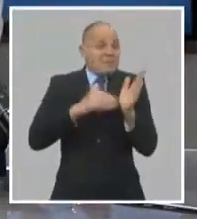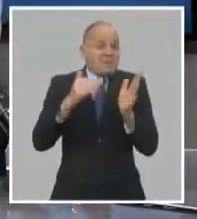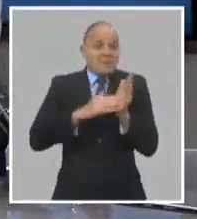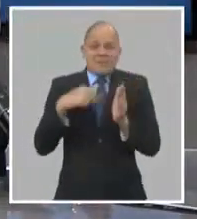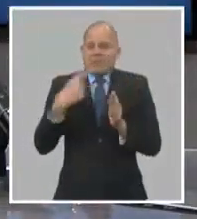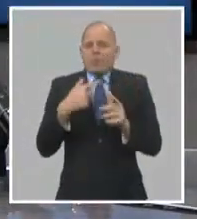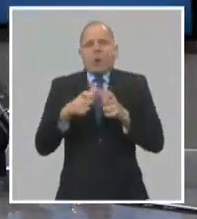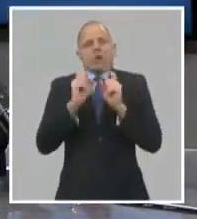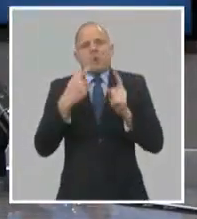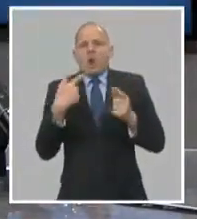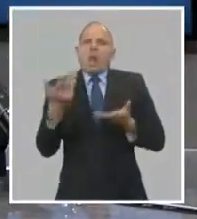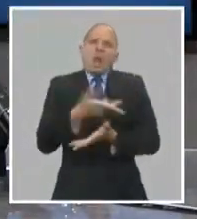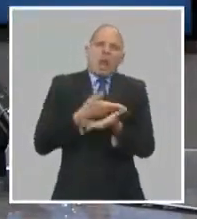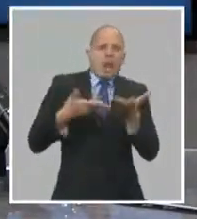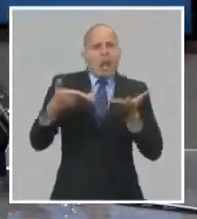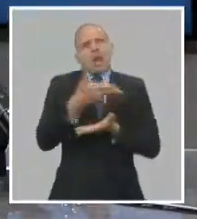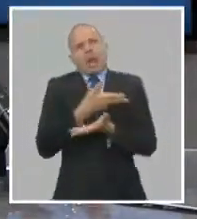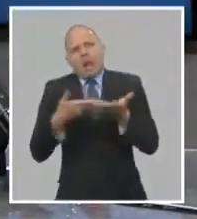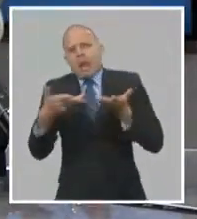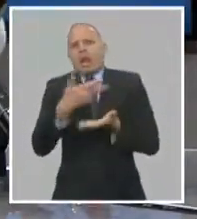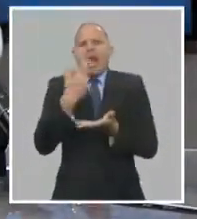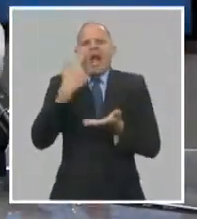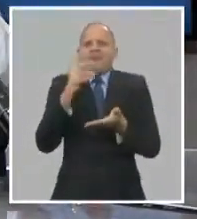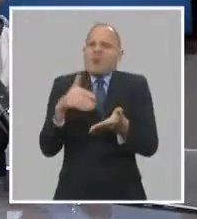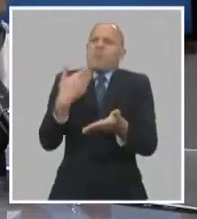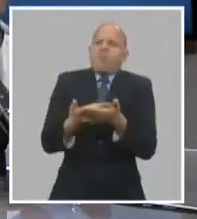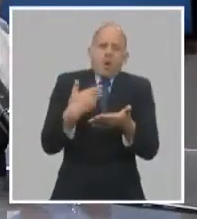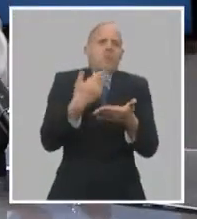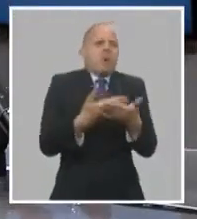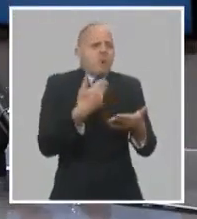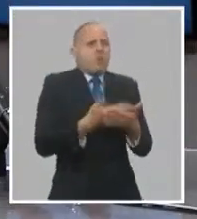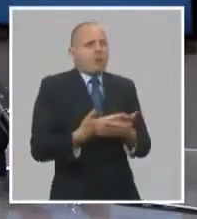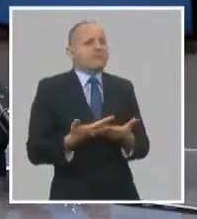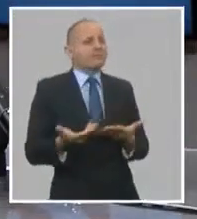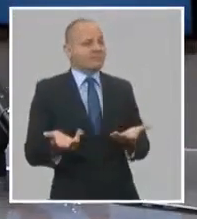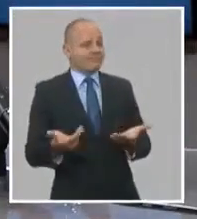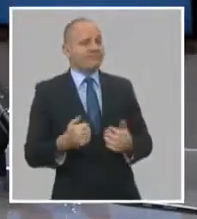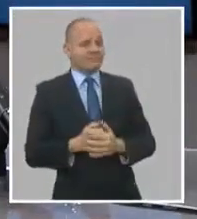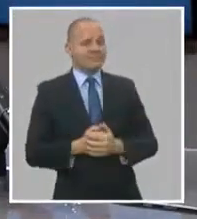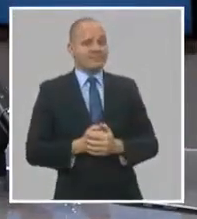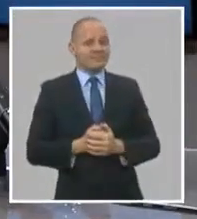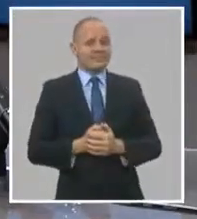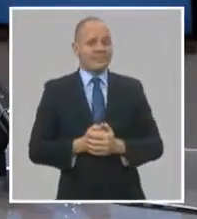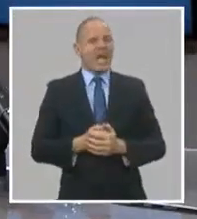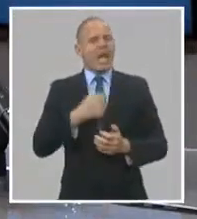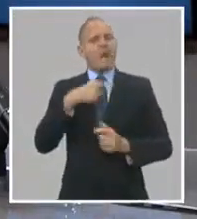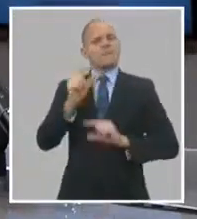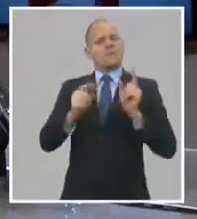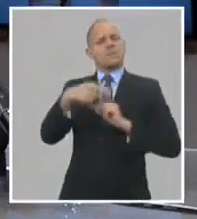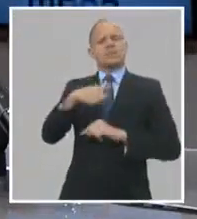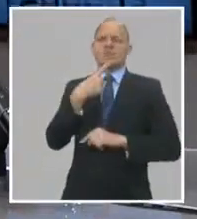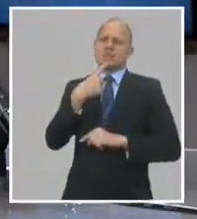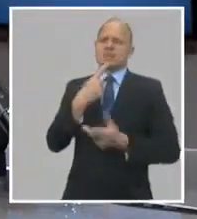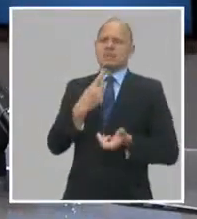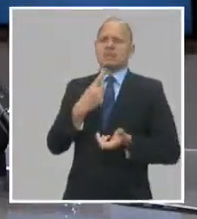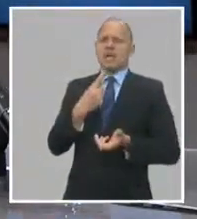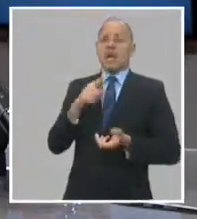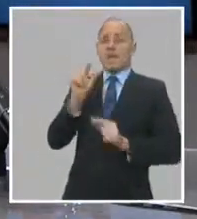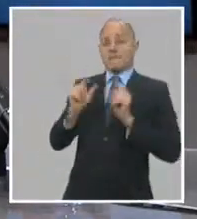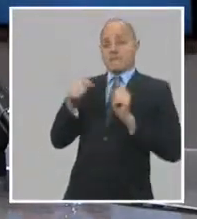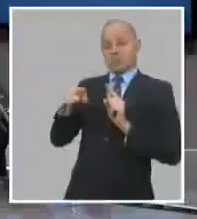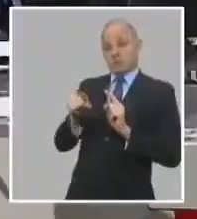exportan mucho, entonces vamos a poner un impuesto a la exportación. Y con eso tenemos que tener cuidado.